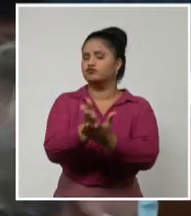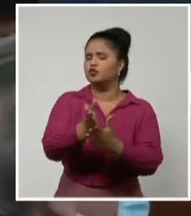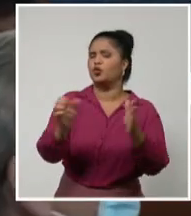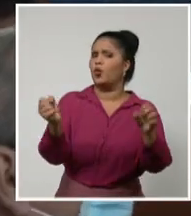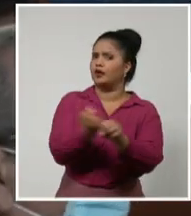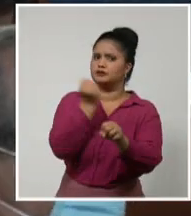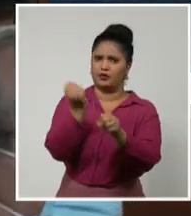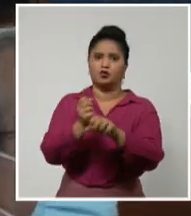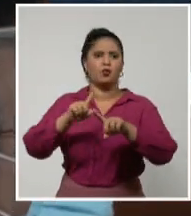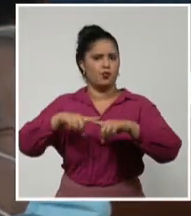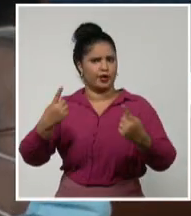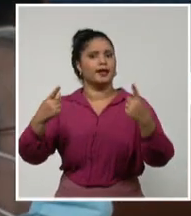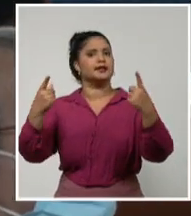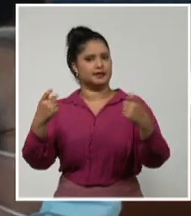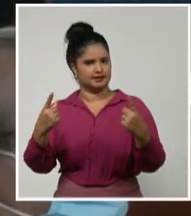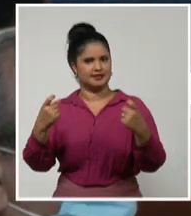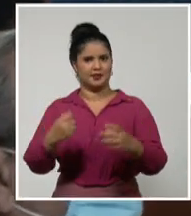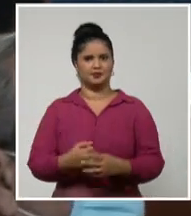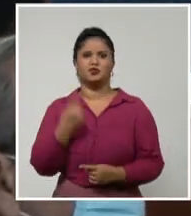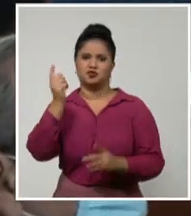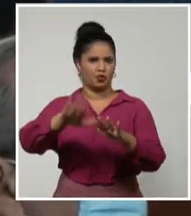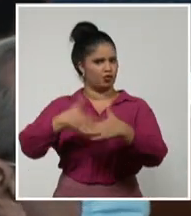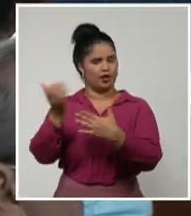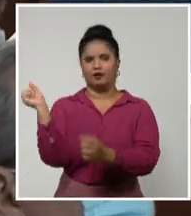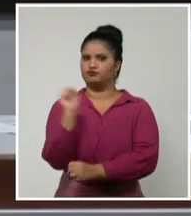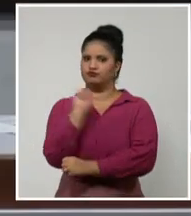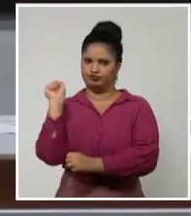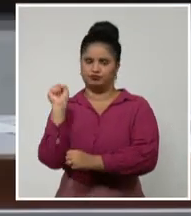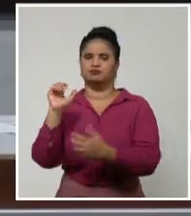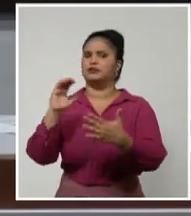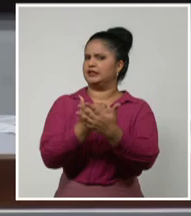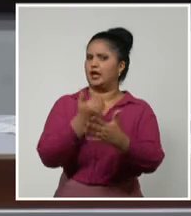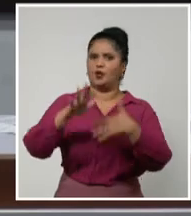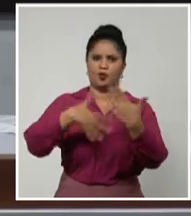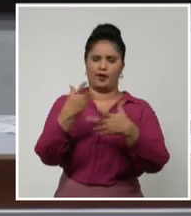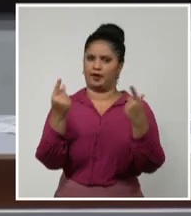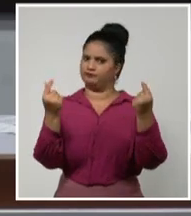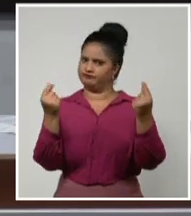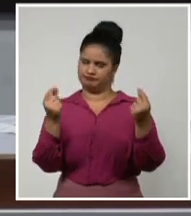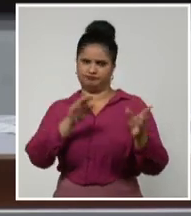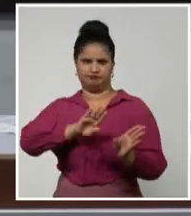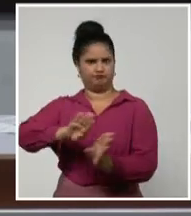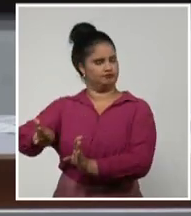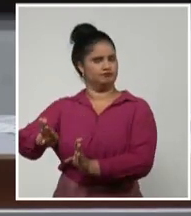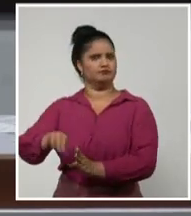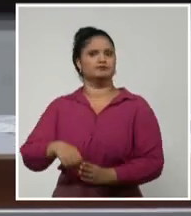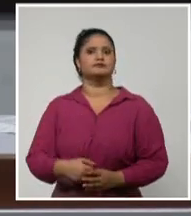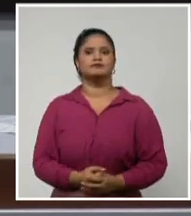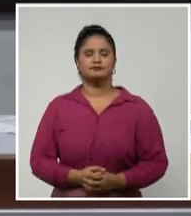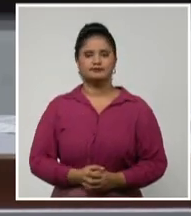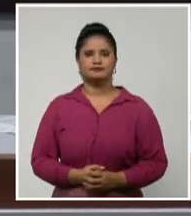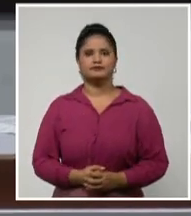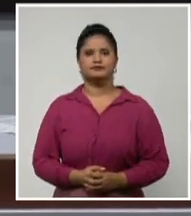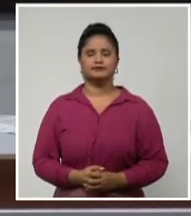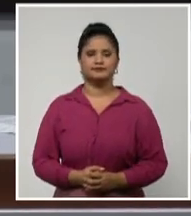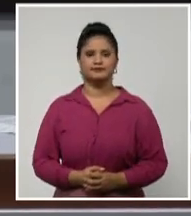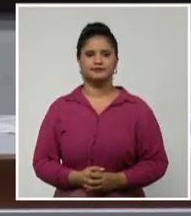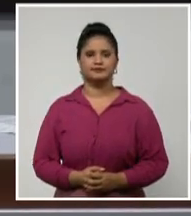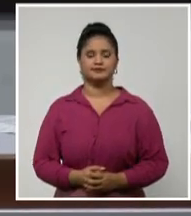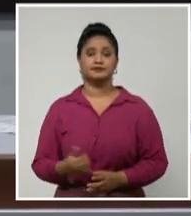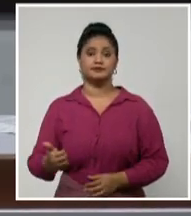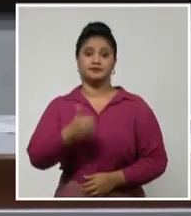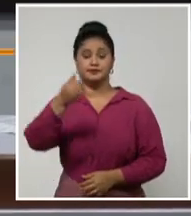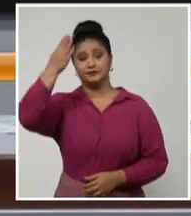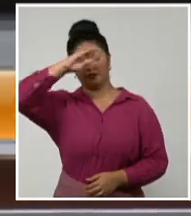y vamos a salir de este problema económico que tenemos. El mandatario instó a multiplicar en todas las esferas de la economía cubana